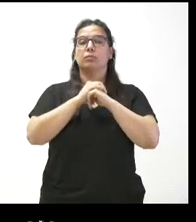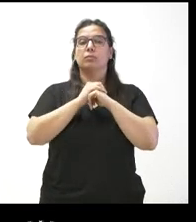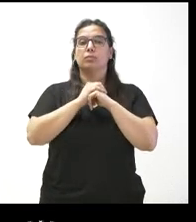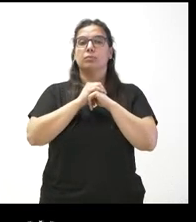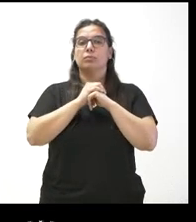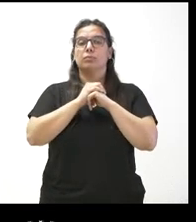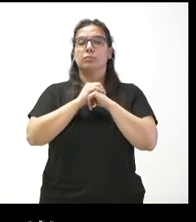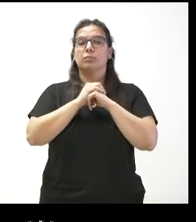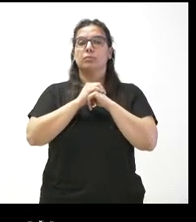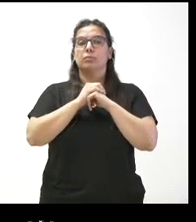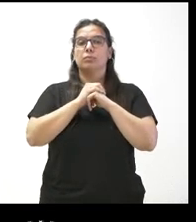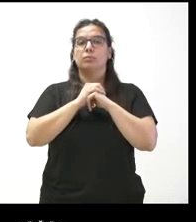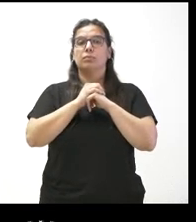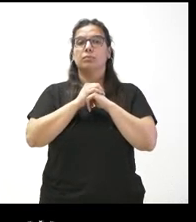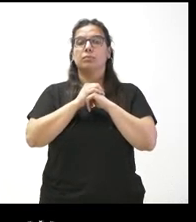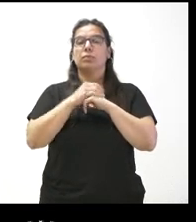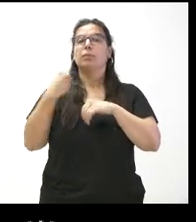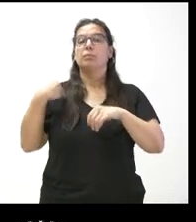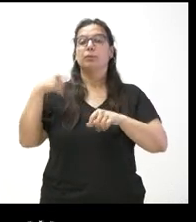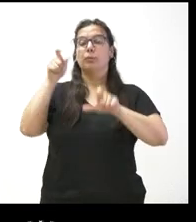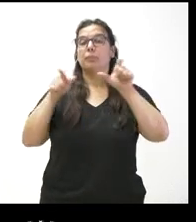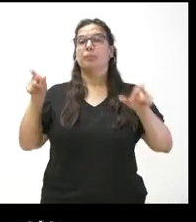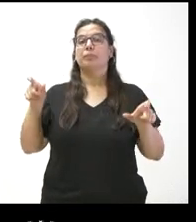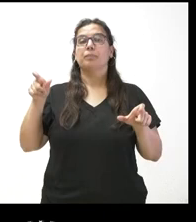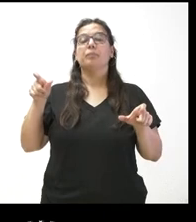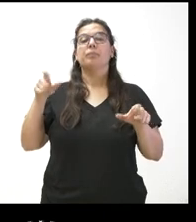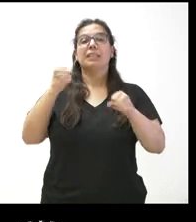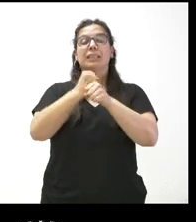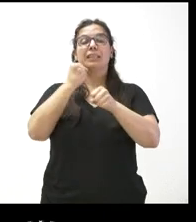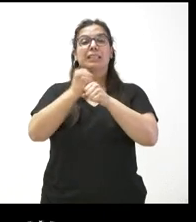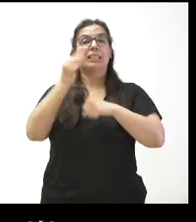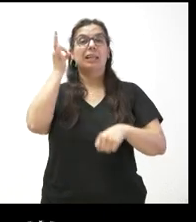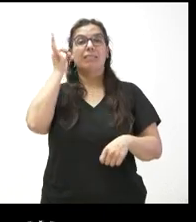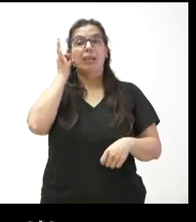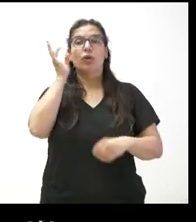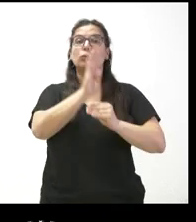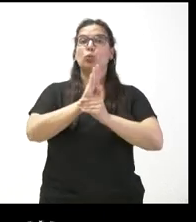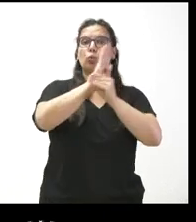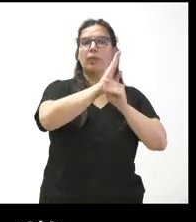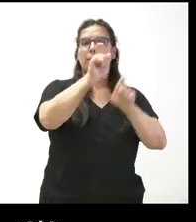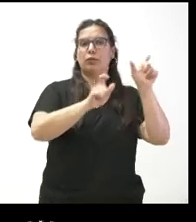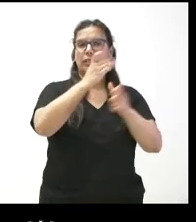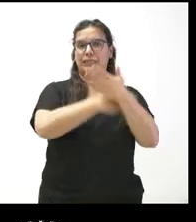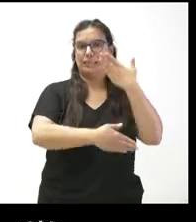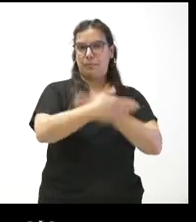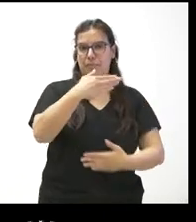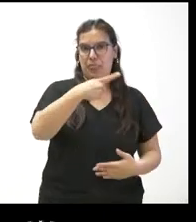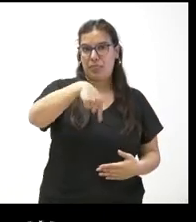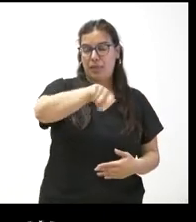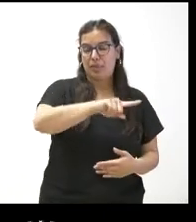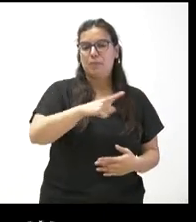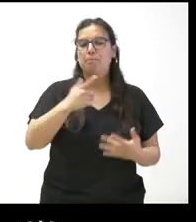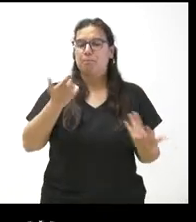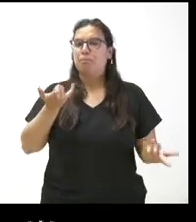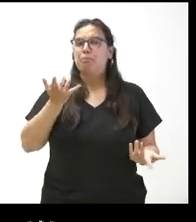parte de las trabajadoras mayoritariamente, que cuidan a las personas con discapacidad. Es verdad que